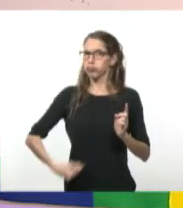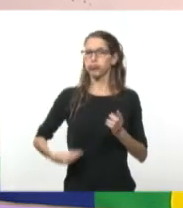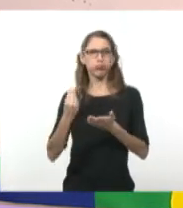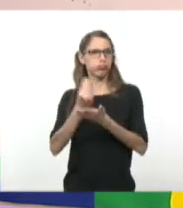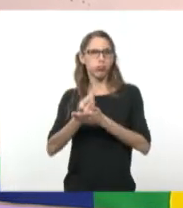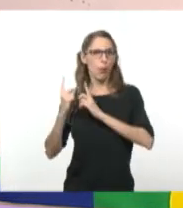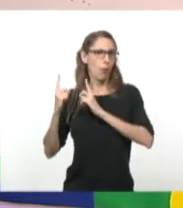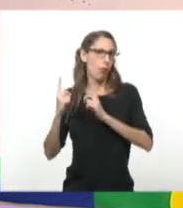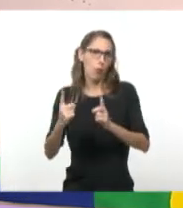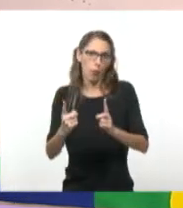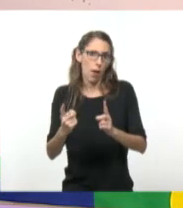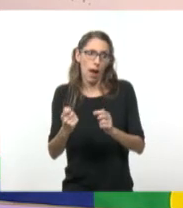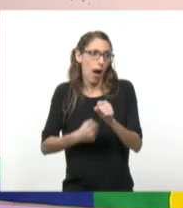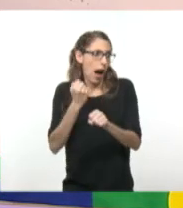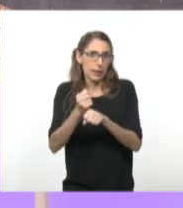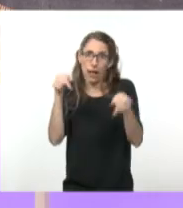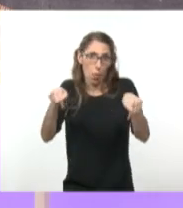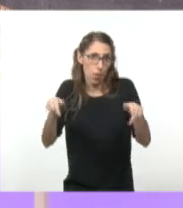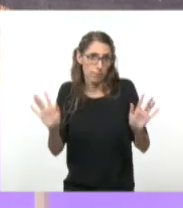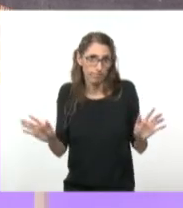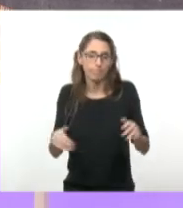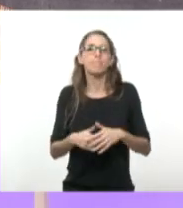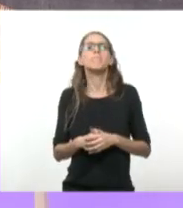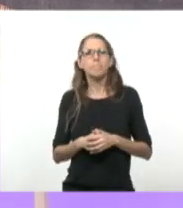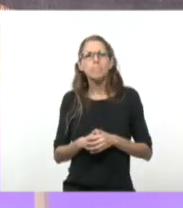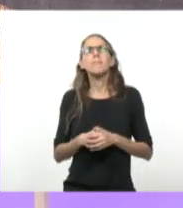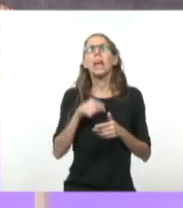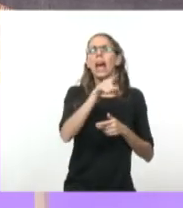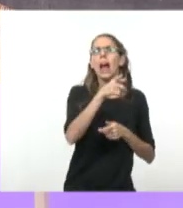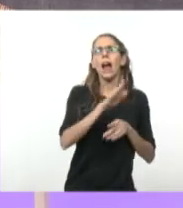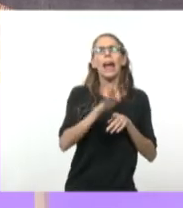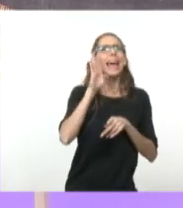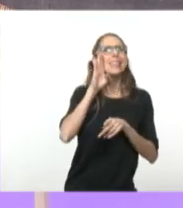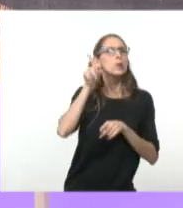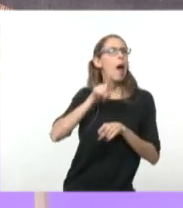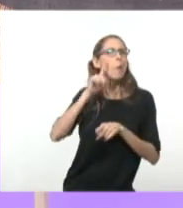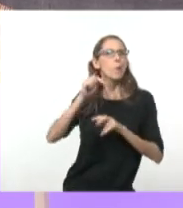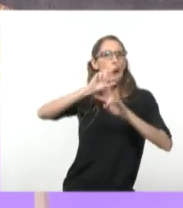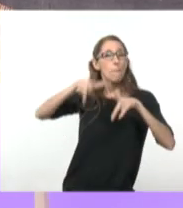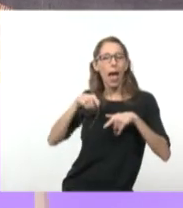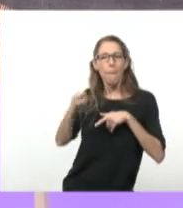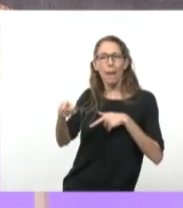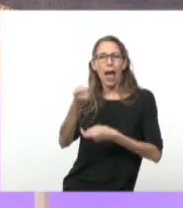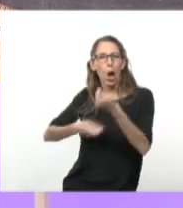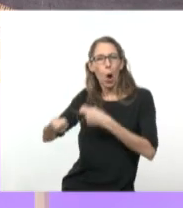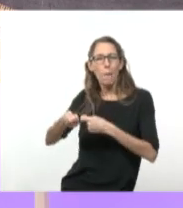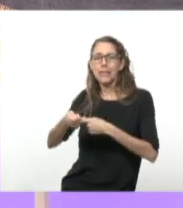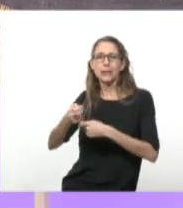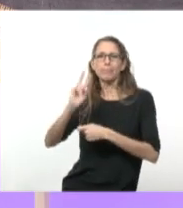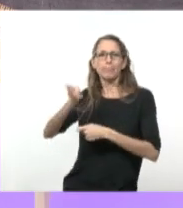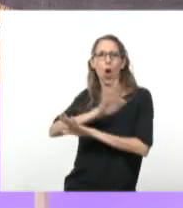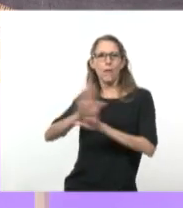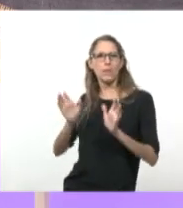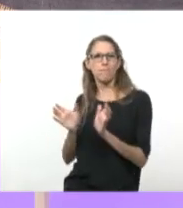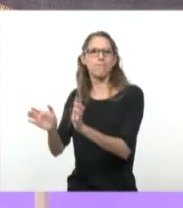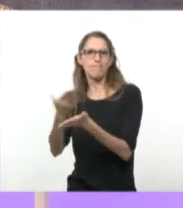digamos, hasta nuestros días. Hasta hoy. Y el bloqueo norteamericano también es una medida económica muy famosa, ¿no? Que siempre puso a Cuba en